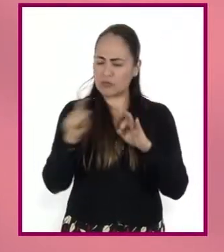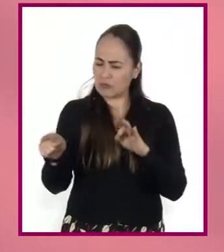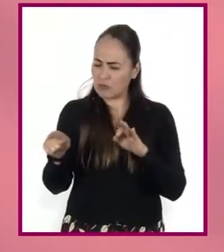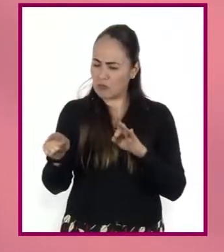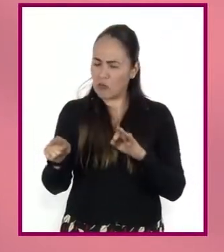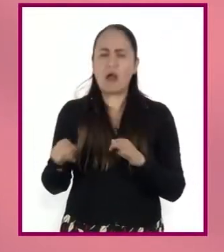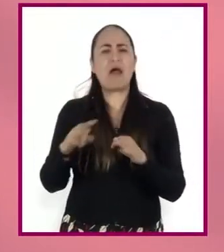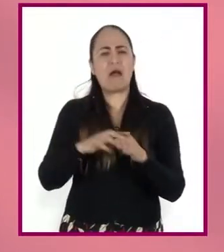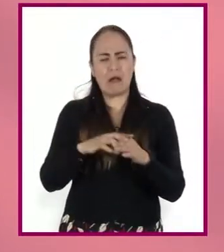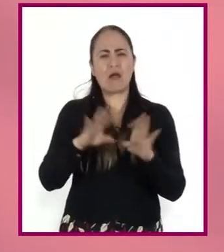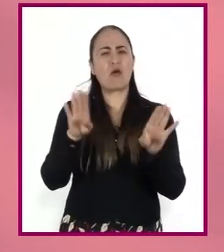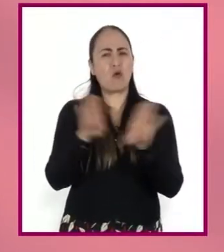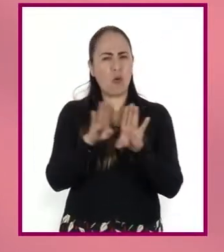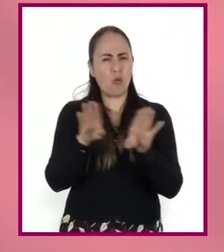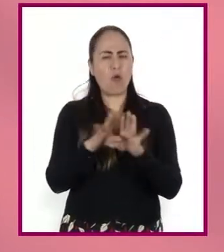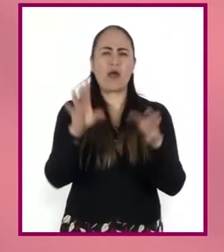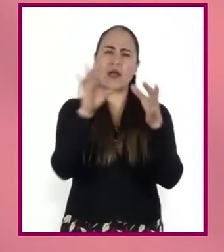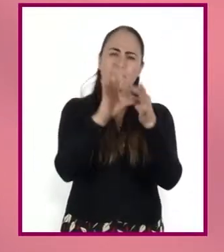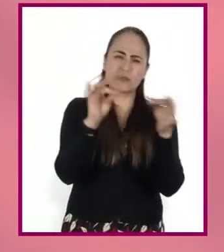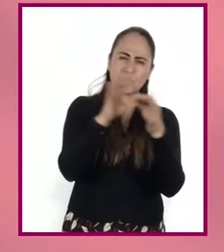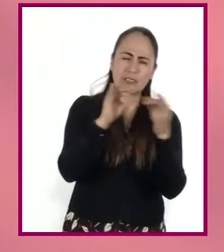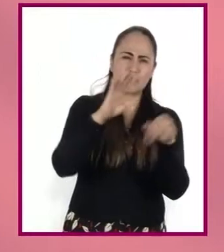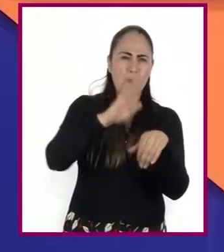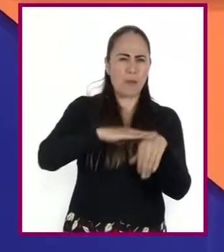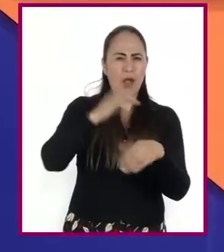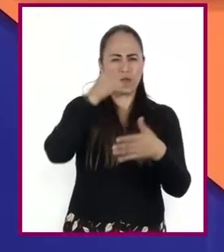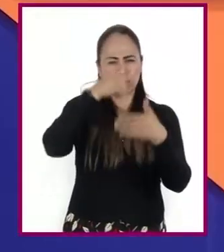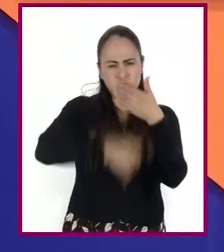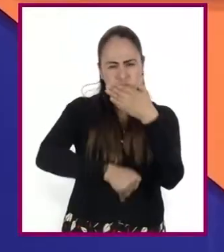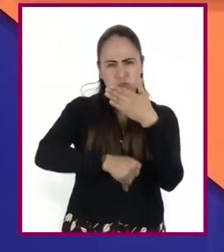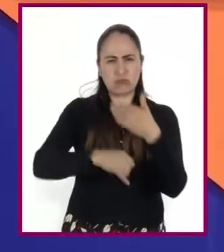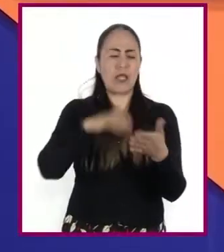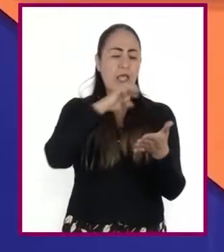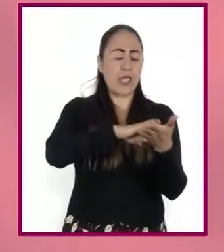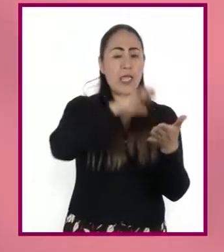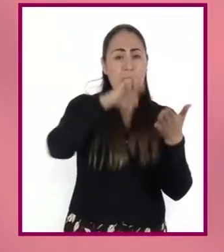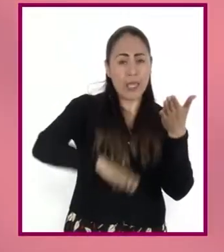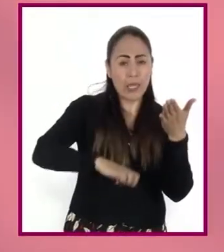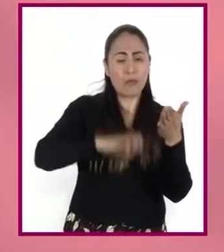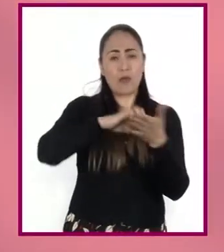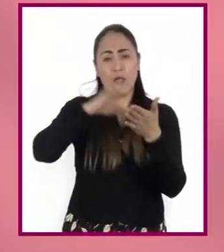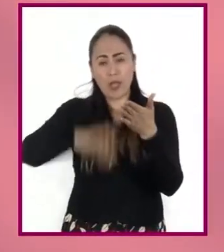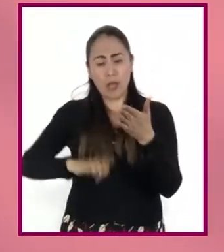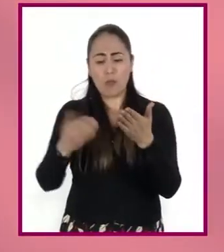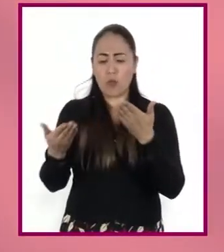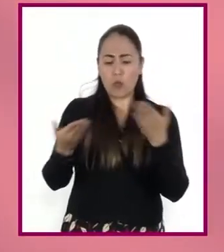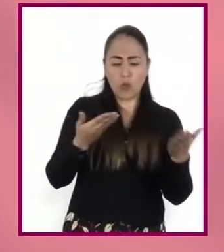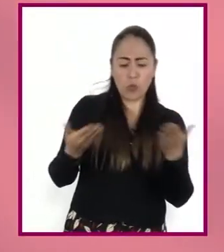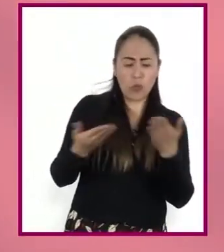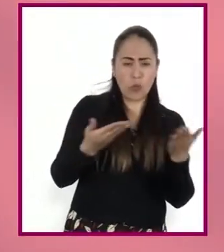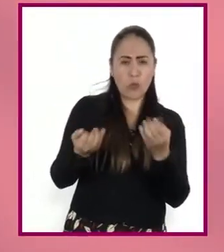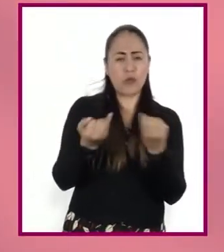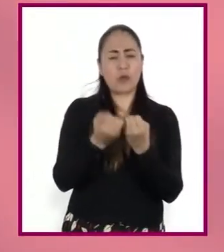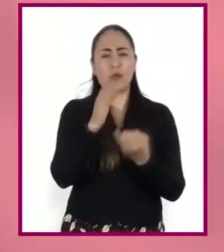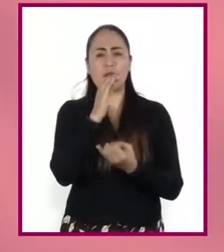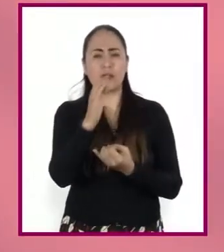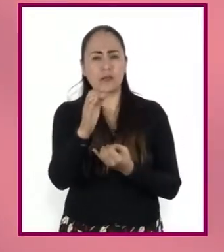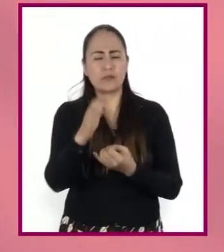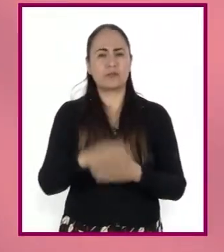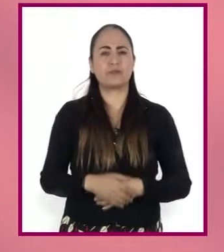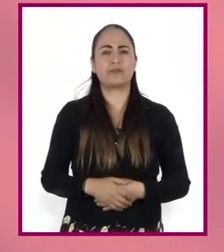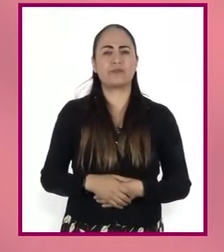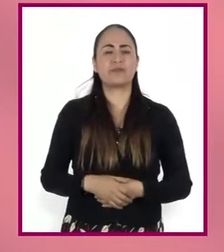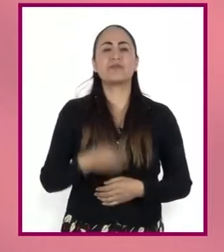información a través de explicaciones detalladas, ejemplos, comparaciones y comentarios. A estos